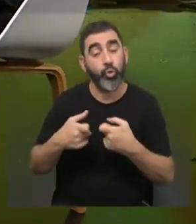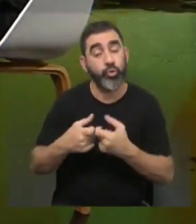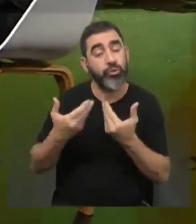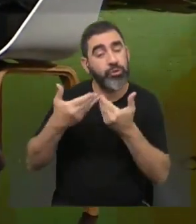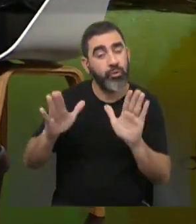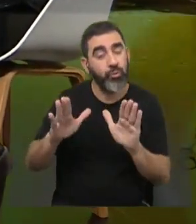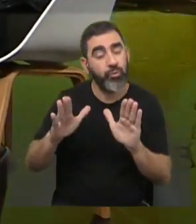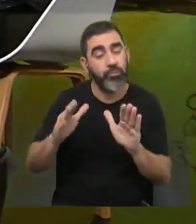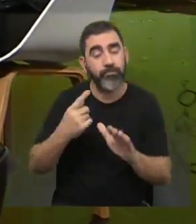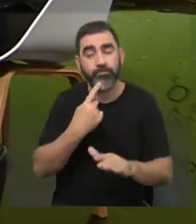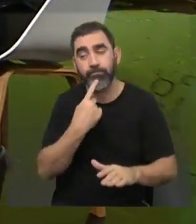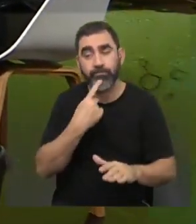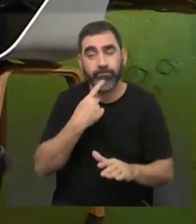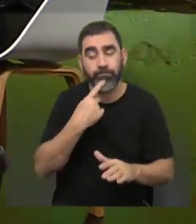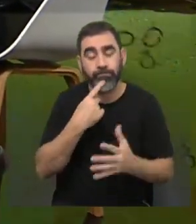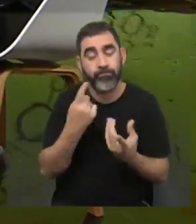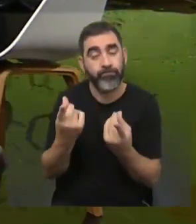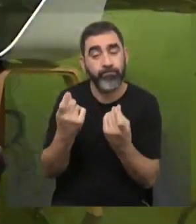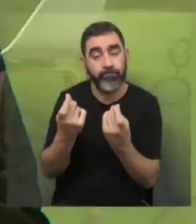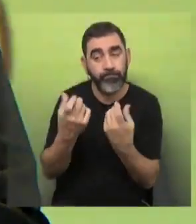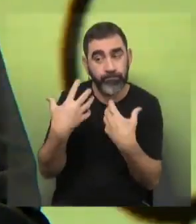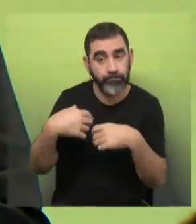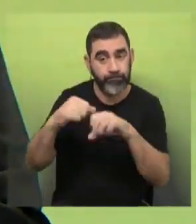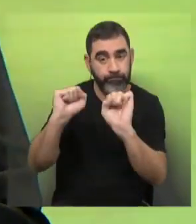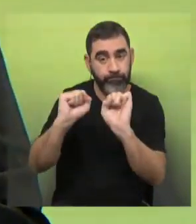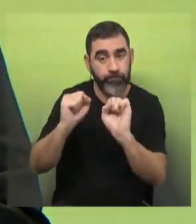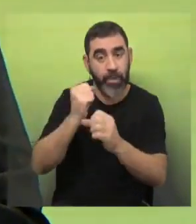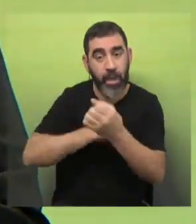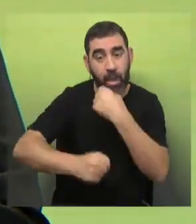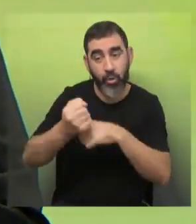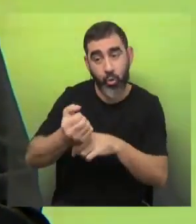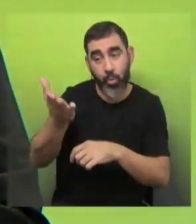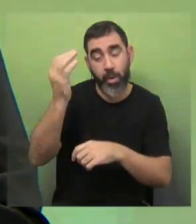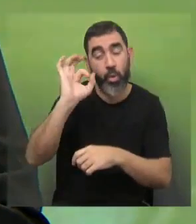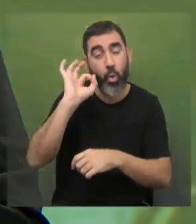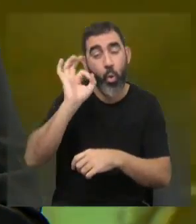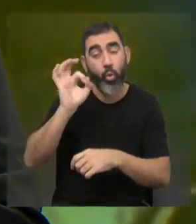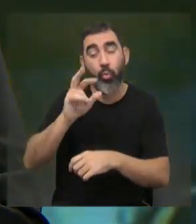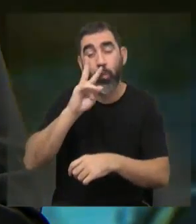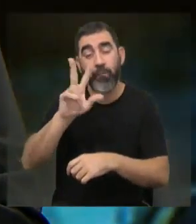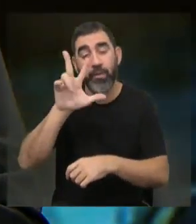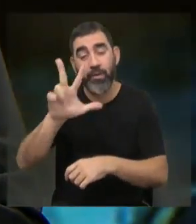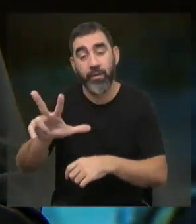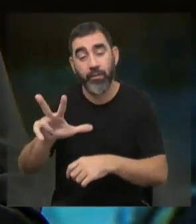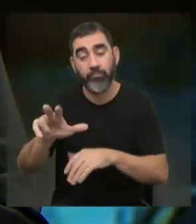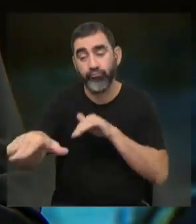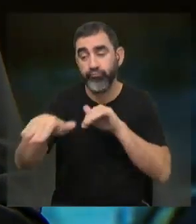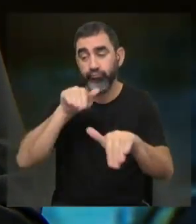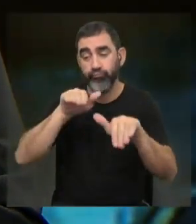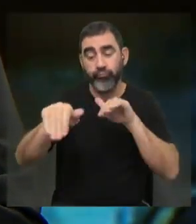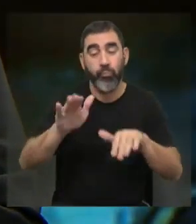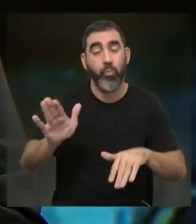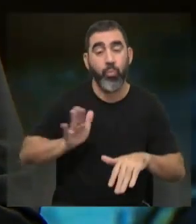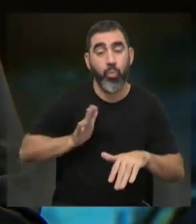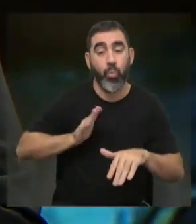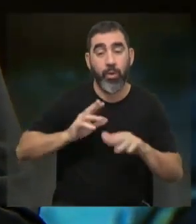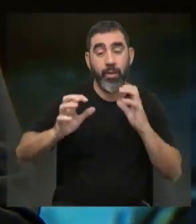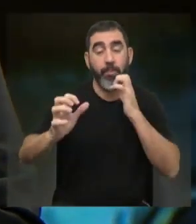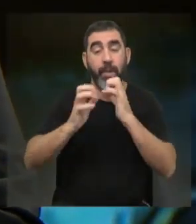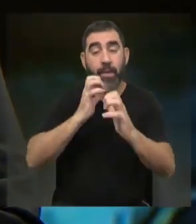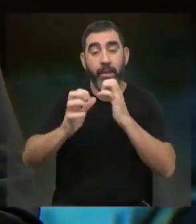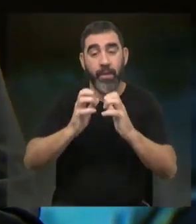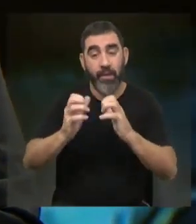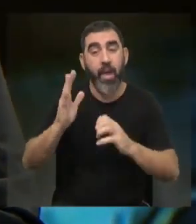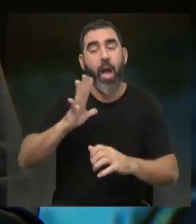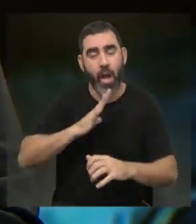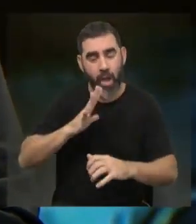con una inquietud y con una necesidad detectada. El año pasado, en octubre de 2023, nos autoconvocamos las mujeres que estamos en el sector energético, que la